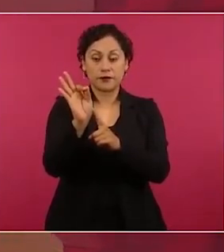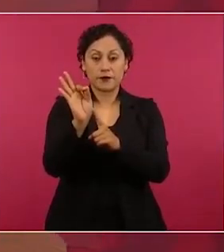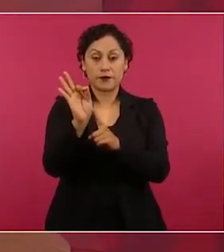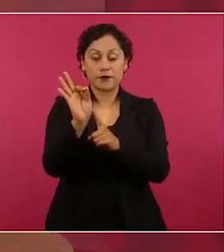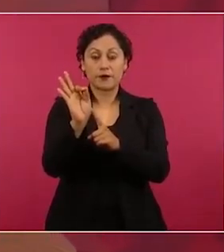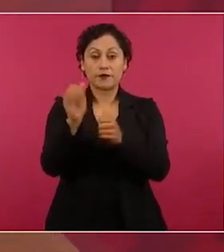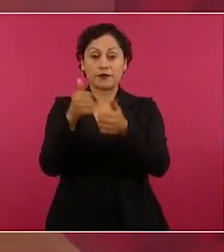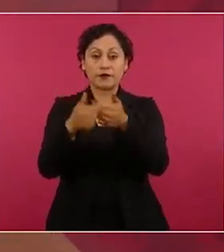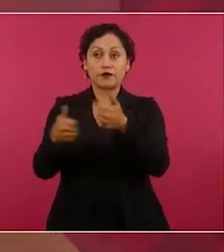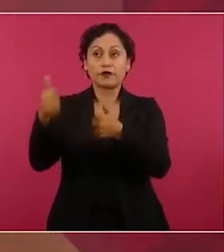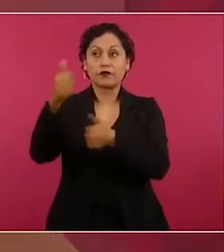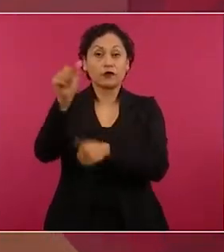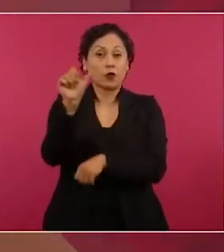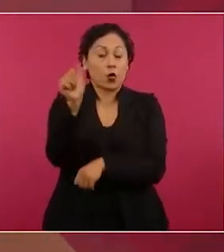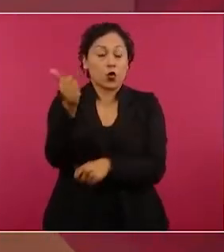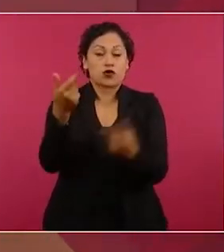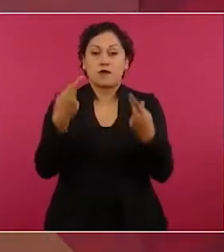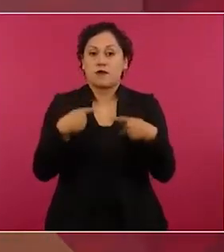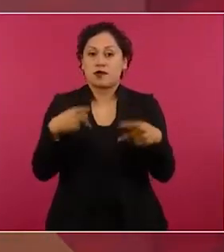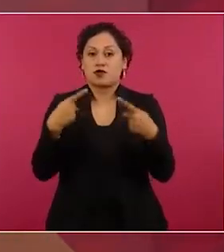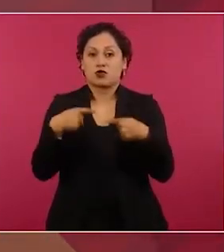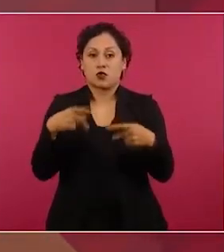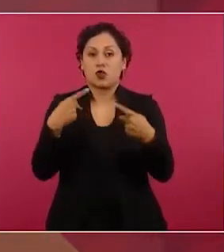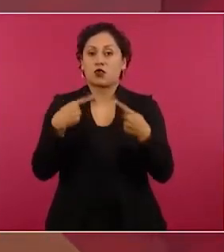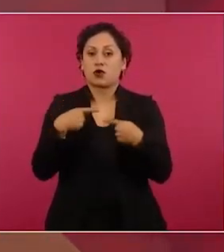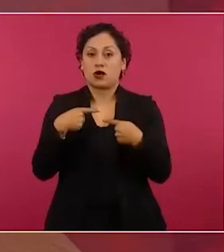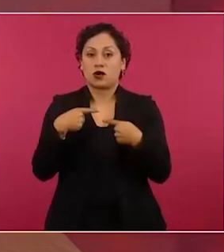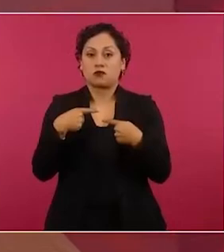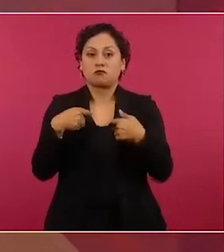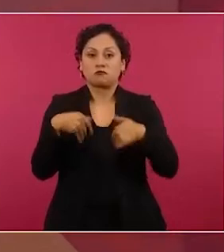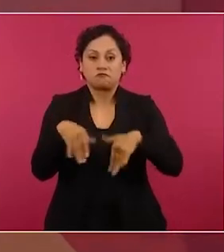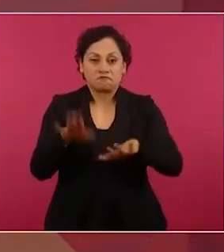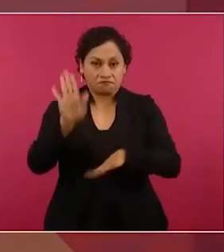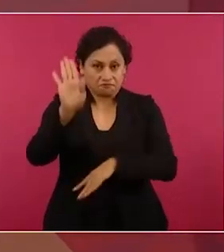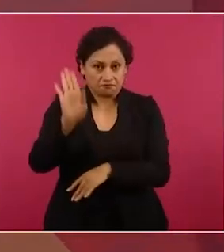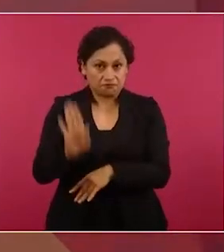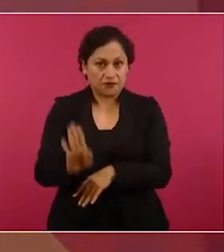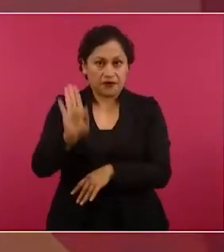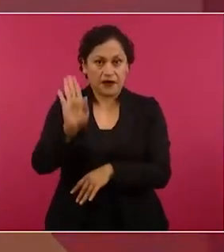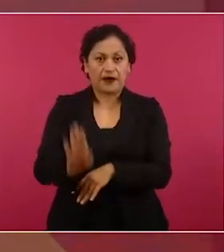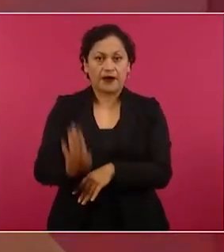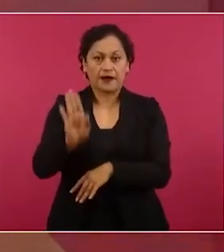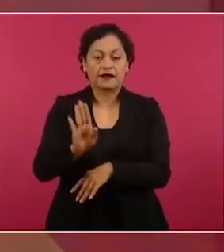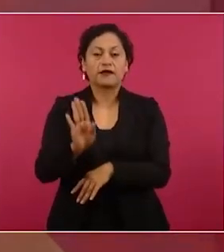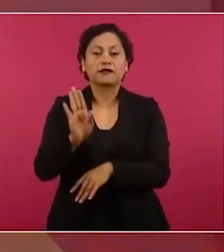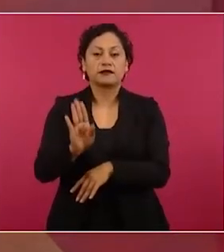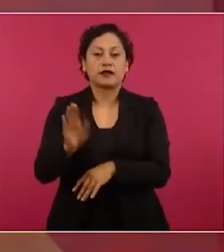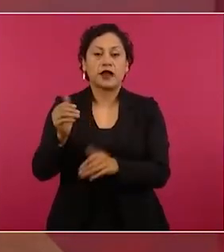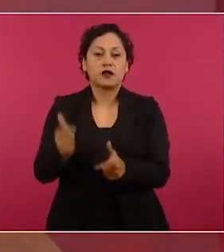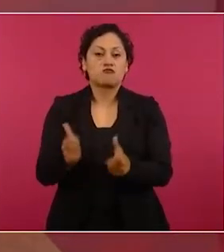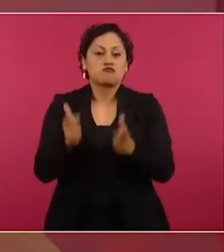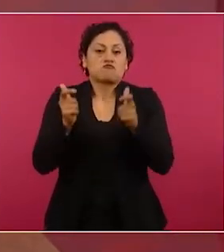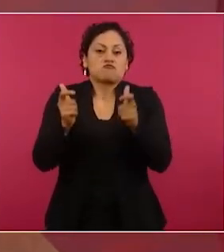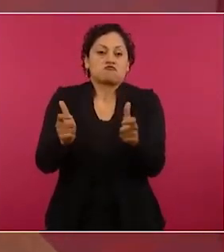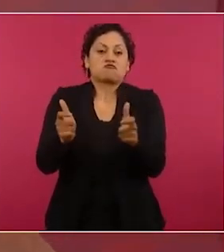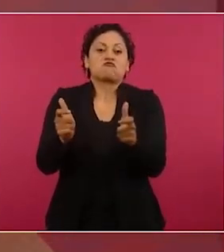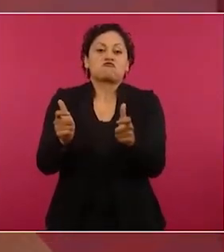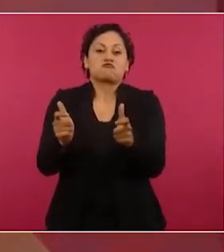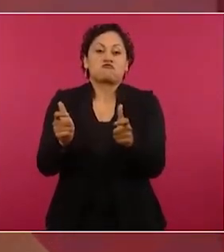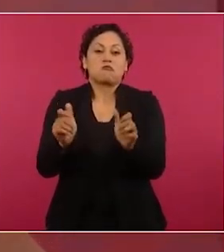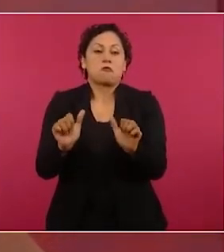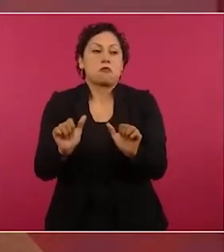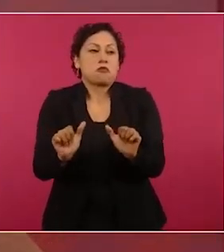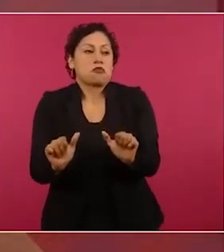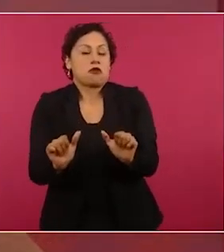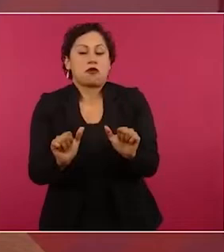sostuvo con por lo que se ve con influencias de que se iba a afectar